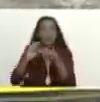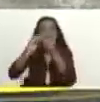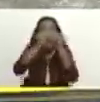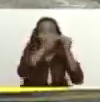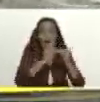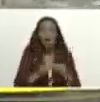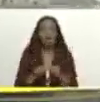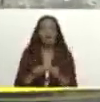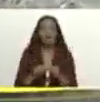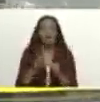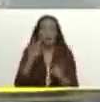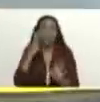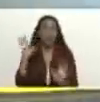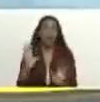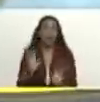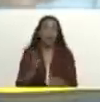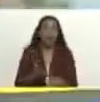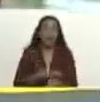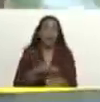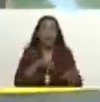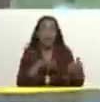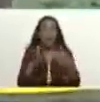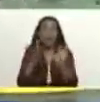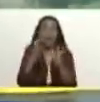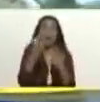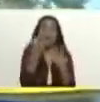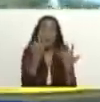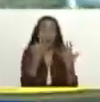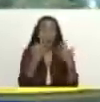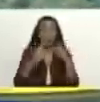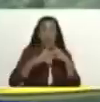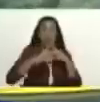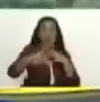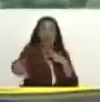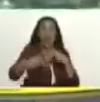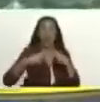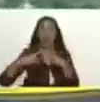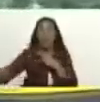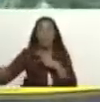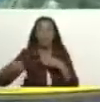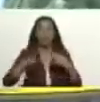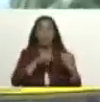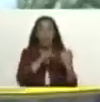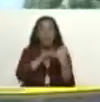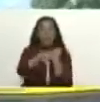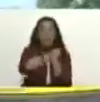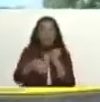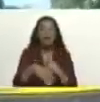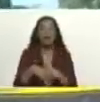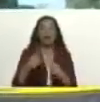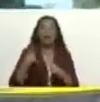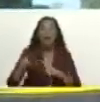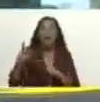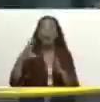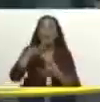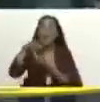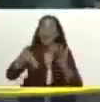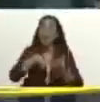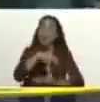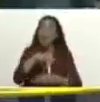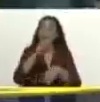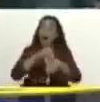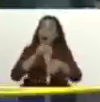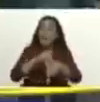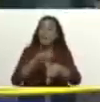a tal punto que como le dije estos canales 8 kilómetros de canales pero también tenemos otros problemas el tema por ejemplo que le he